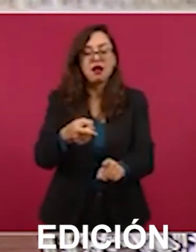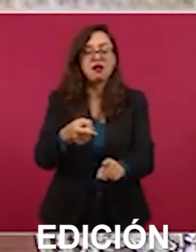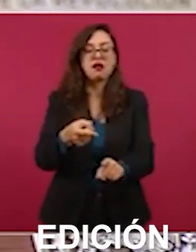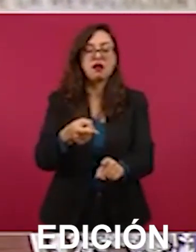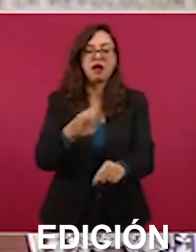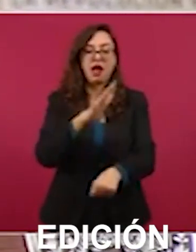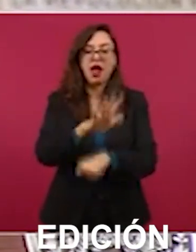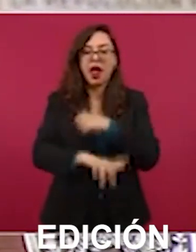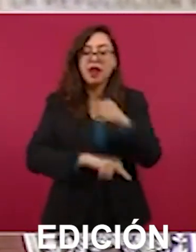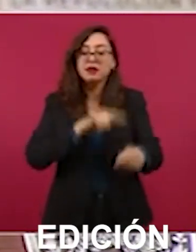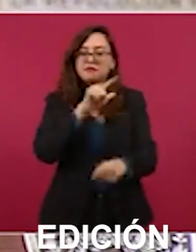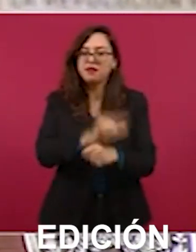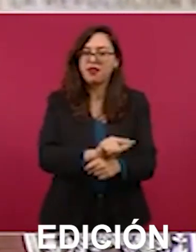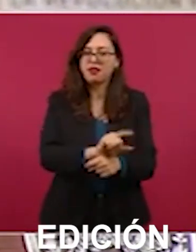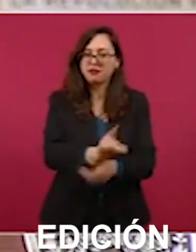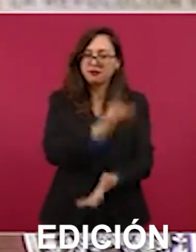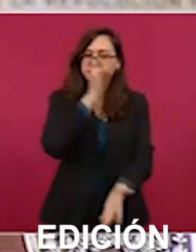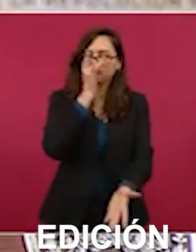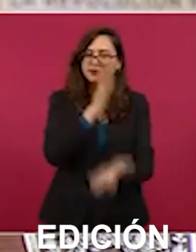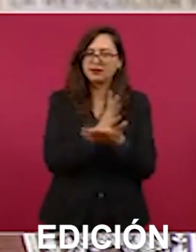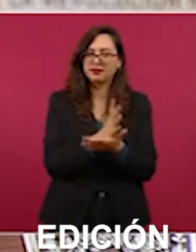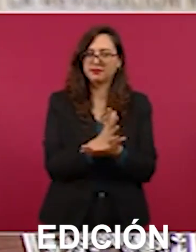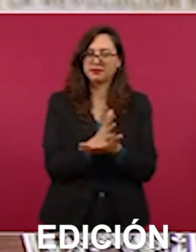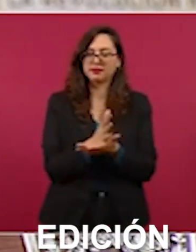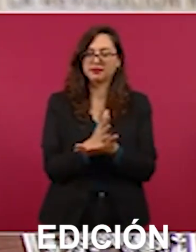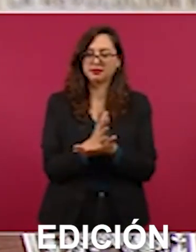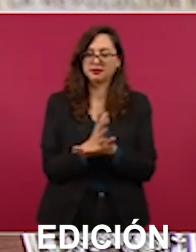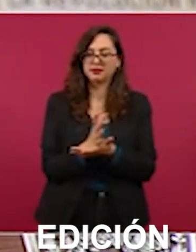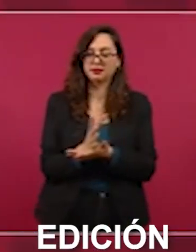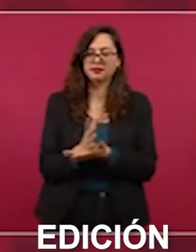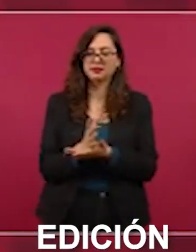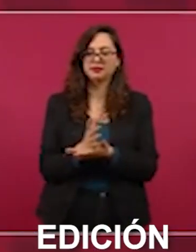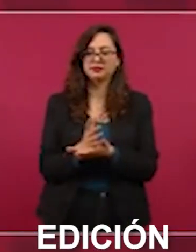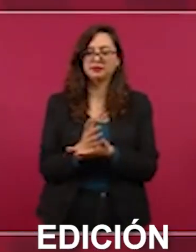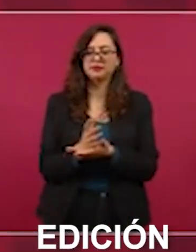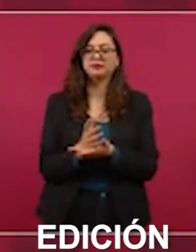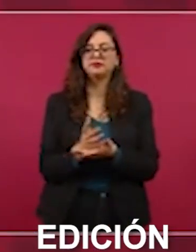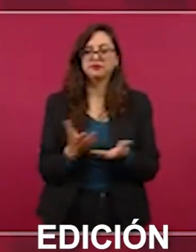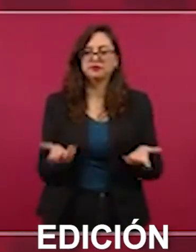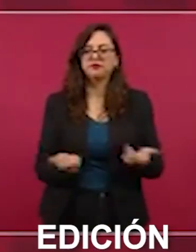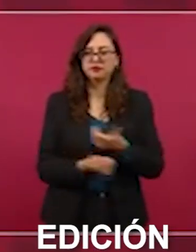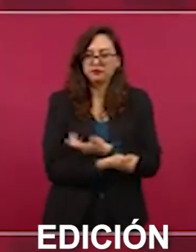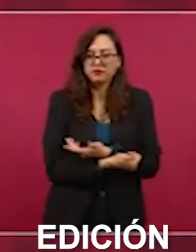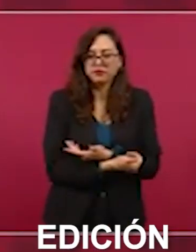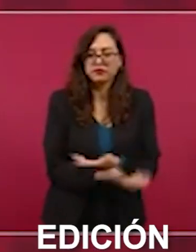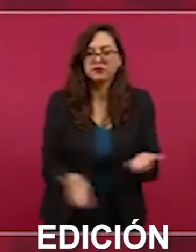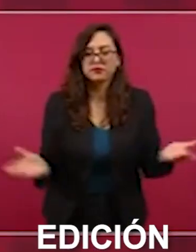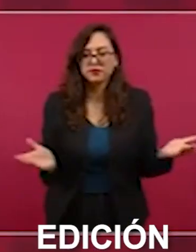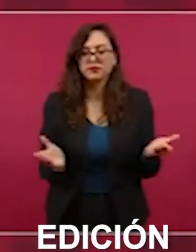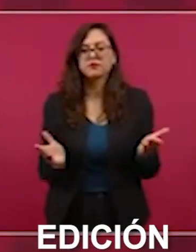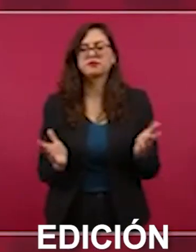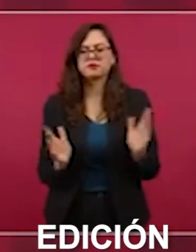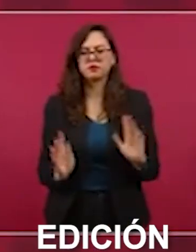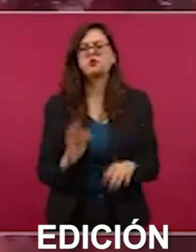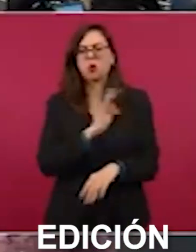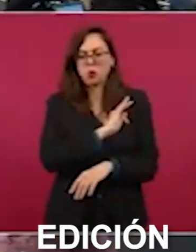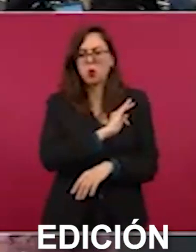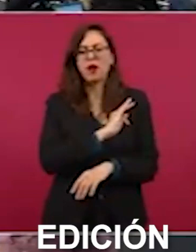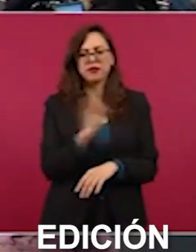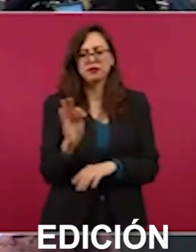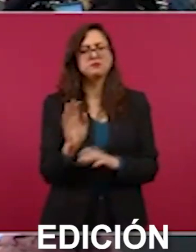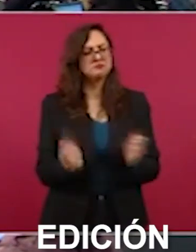amarillo que se utiliza para forraje. O sea, se puede importar